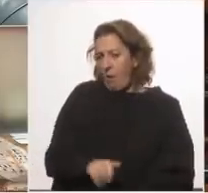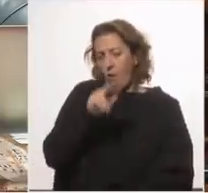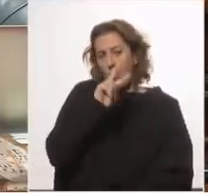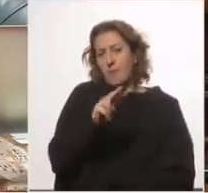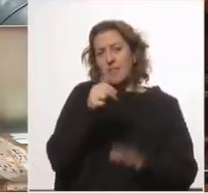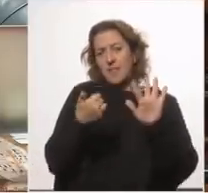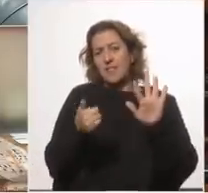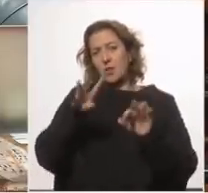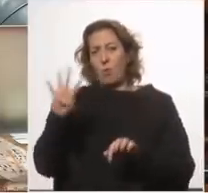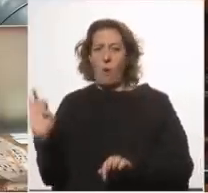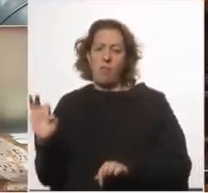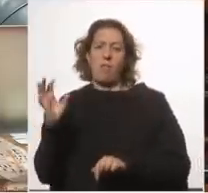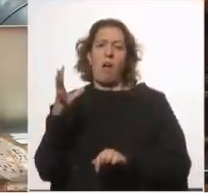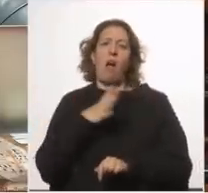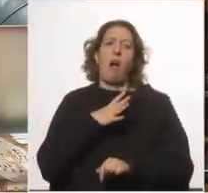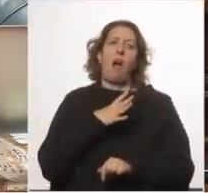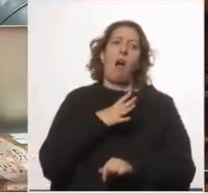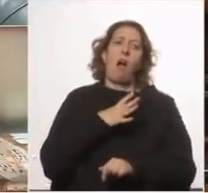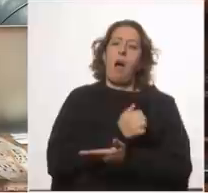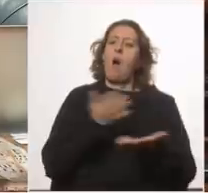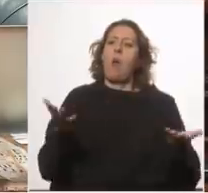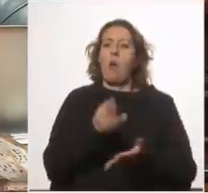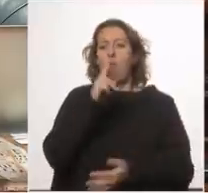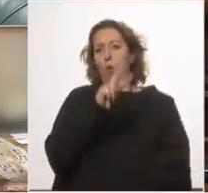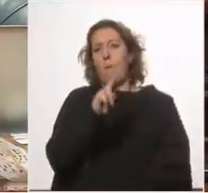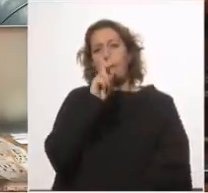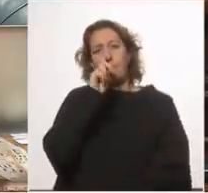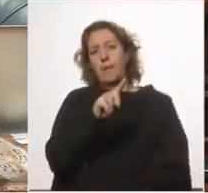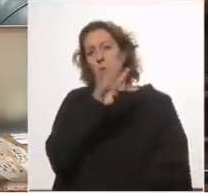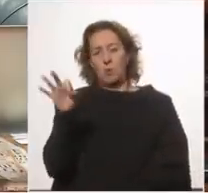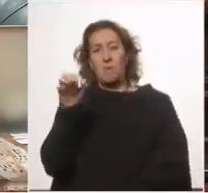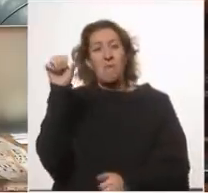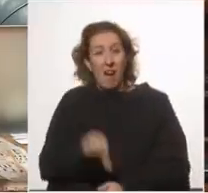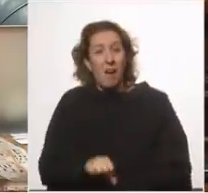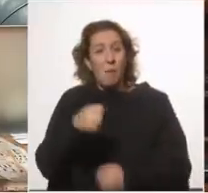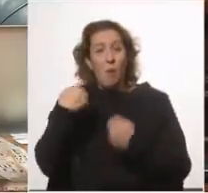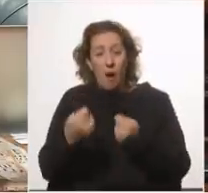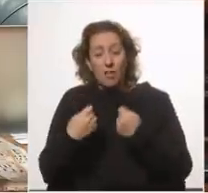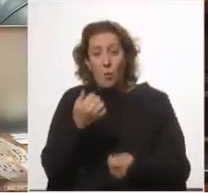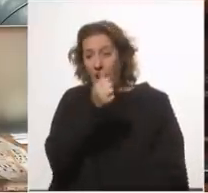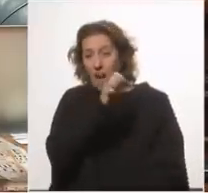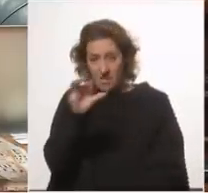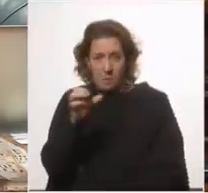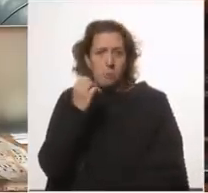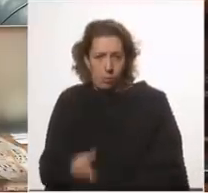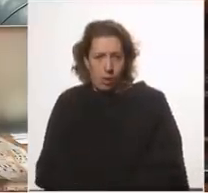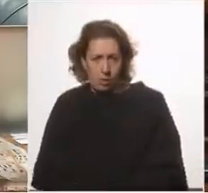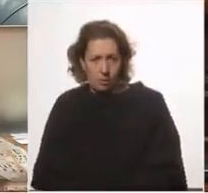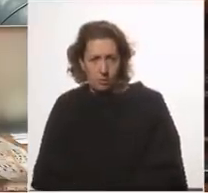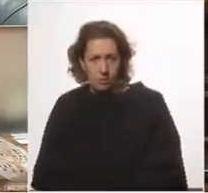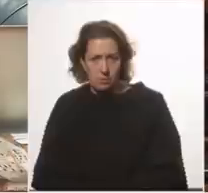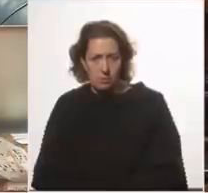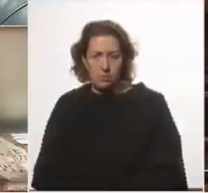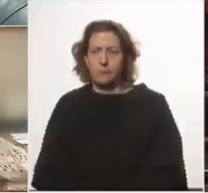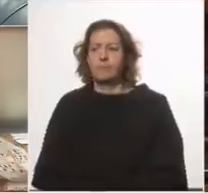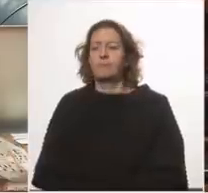.640 a 2.400 en plena pandemia le bajamos el gasto ACE queremos saber cuál es la razón por la que se